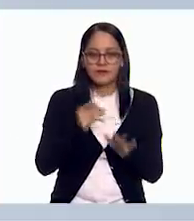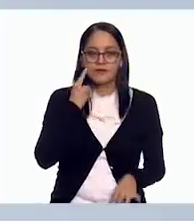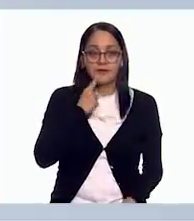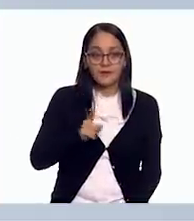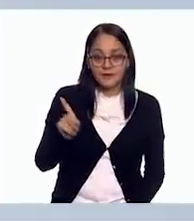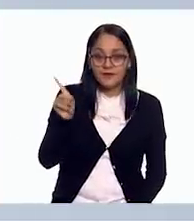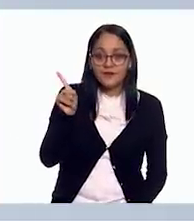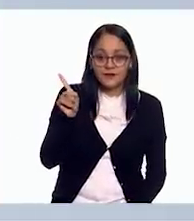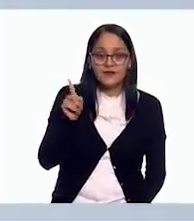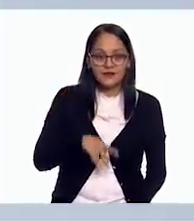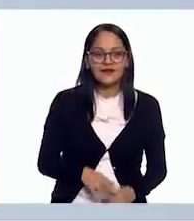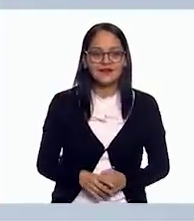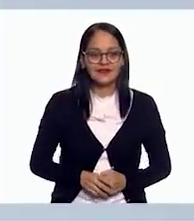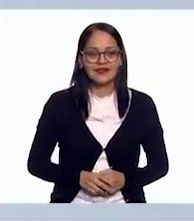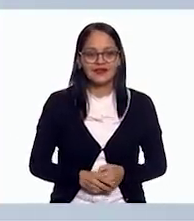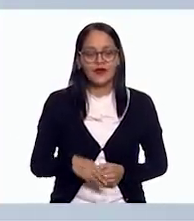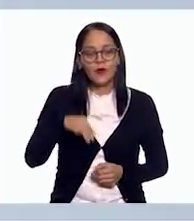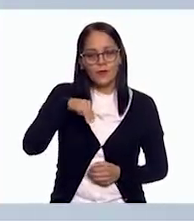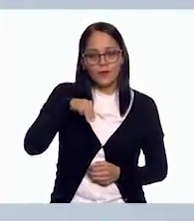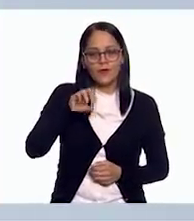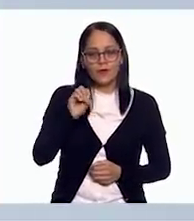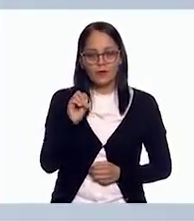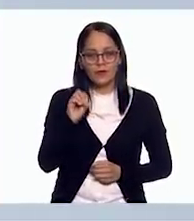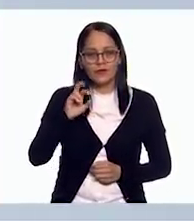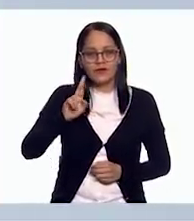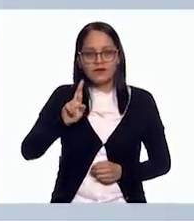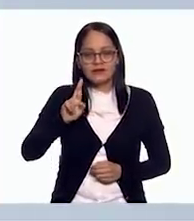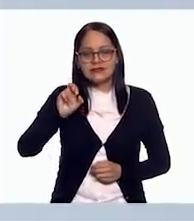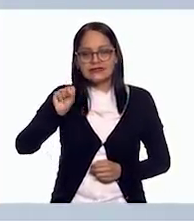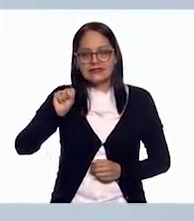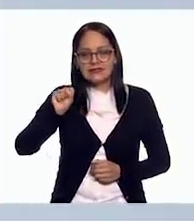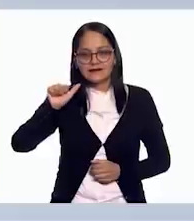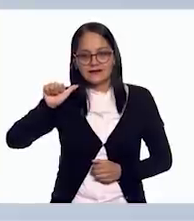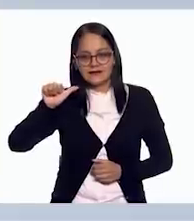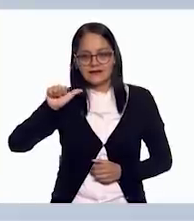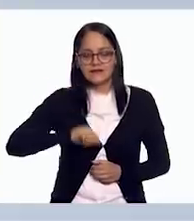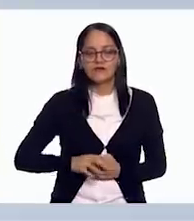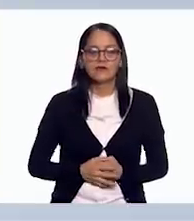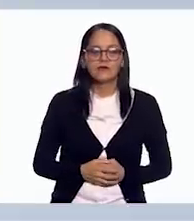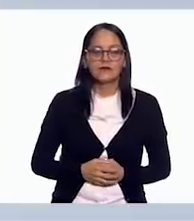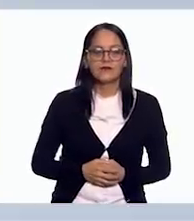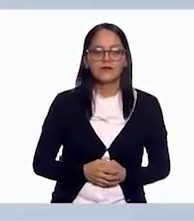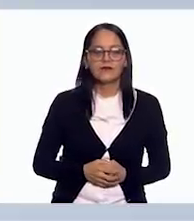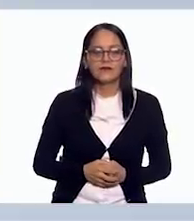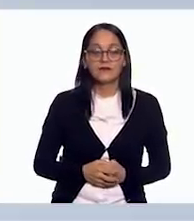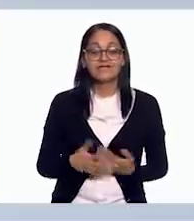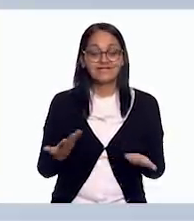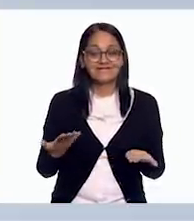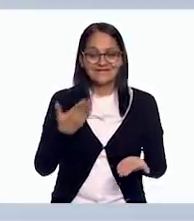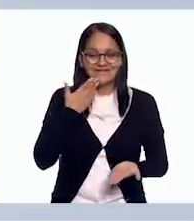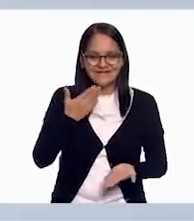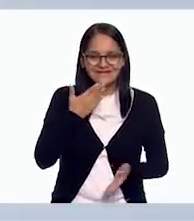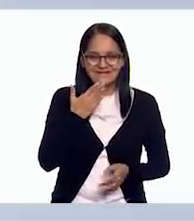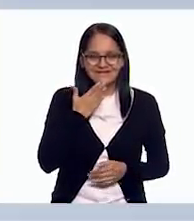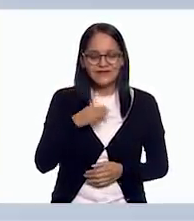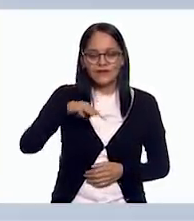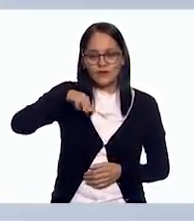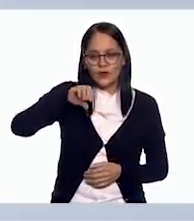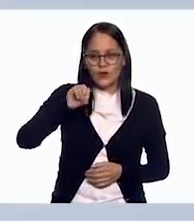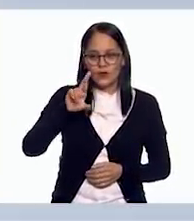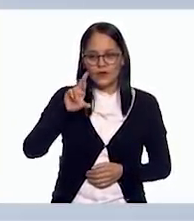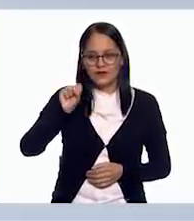Ahí está esa. M, O, R, S, A. Ah, aquí también, ¿verdad? Muy bien. Morsa.